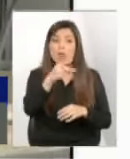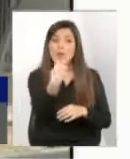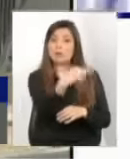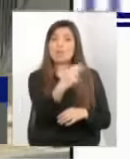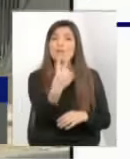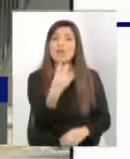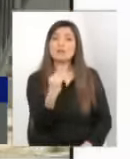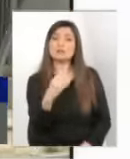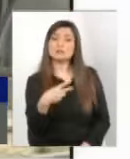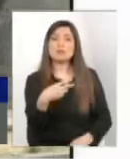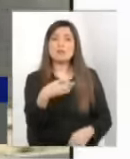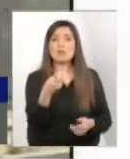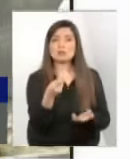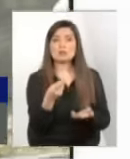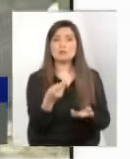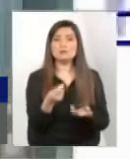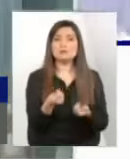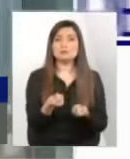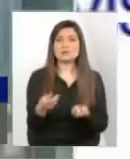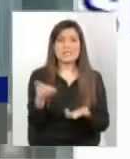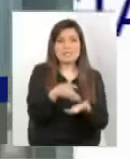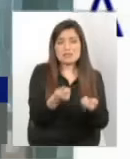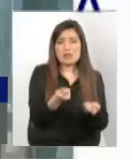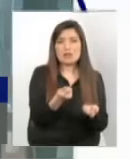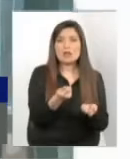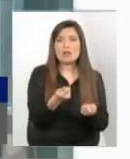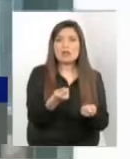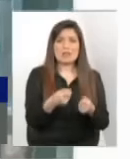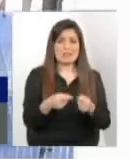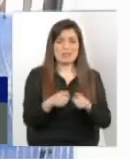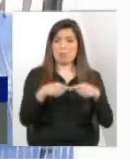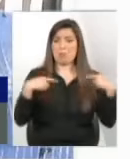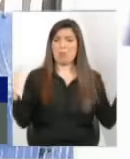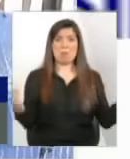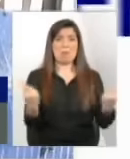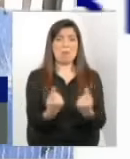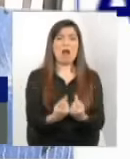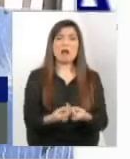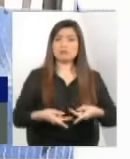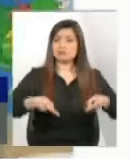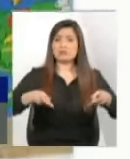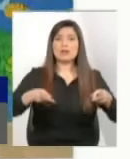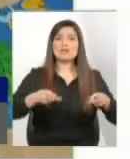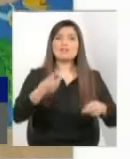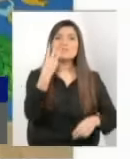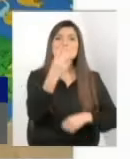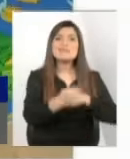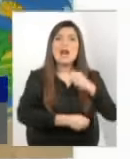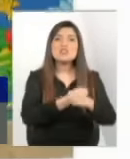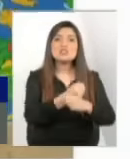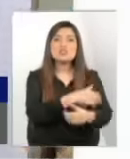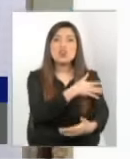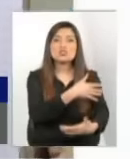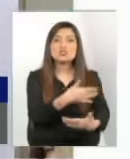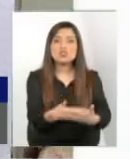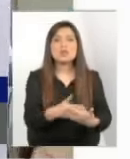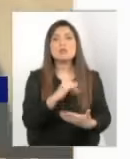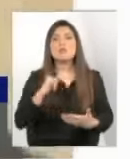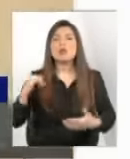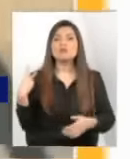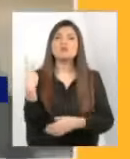positivo ningún problema o sea el rango era súper amplio tres años y tuvimos que ir a renunciar porque en el año 2016